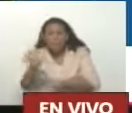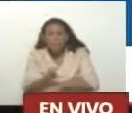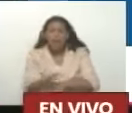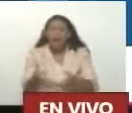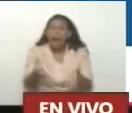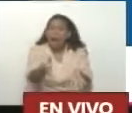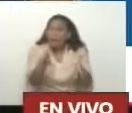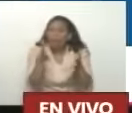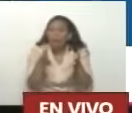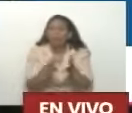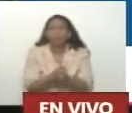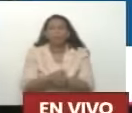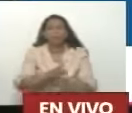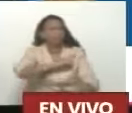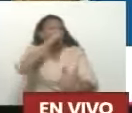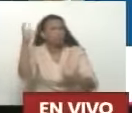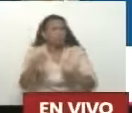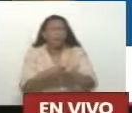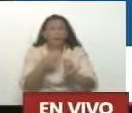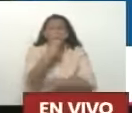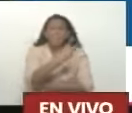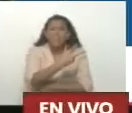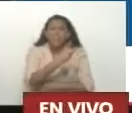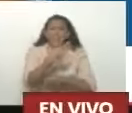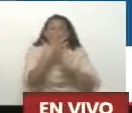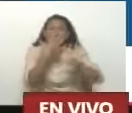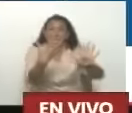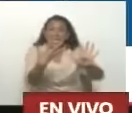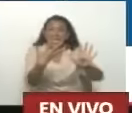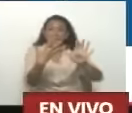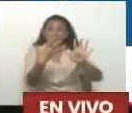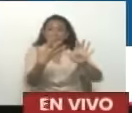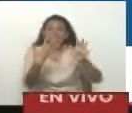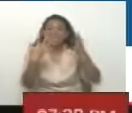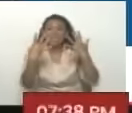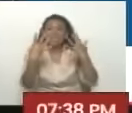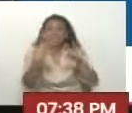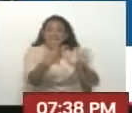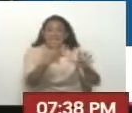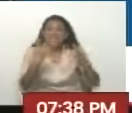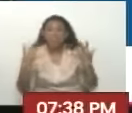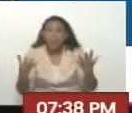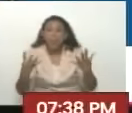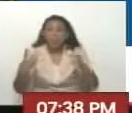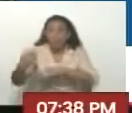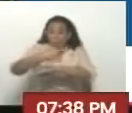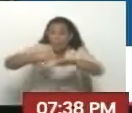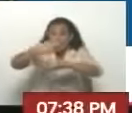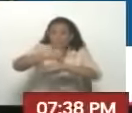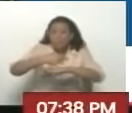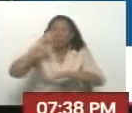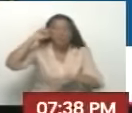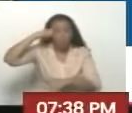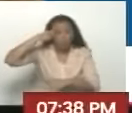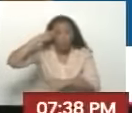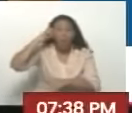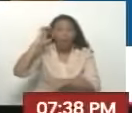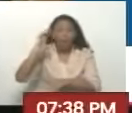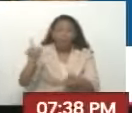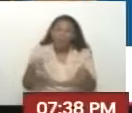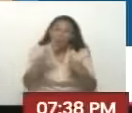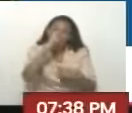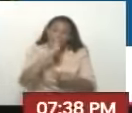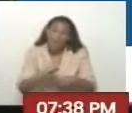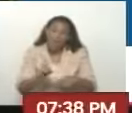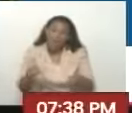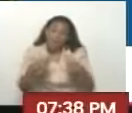Le metimos una pela Le ganamos 19 gobernaciones De 23 Recuerdo la fecha Porque Es el día Del cumpleaños